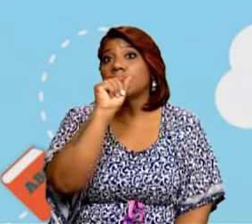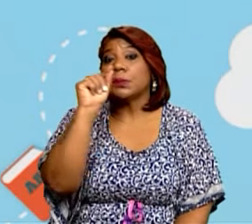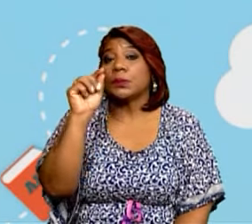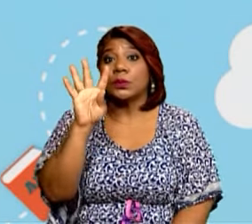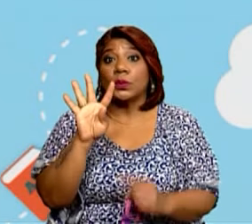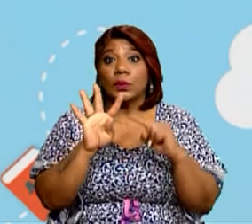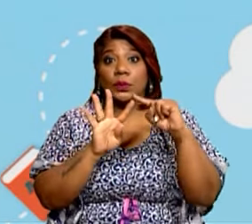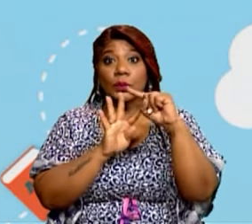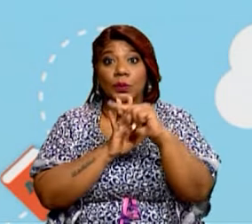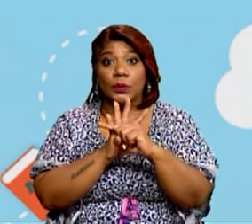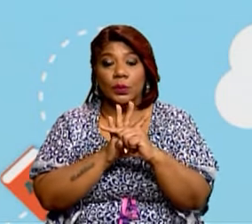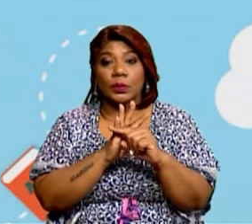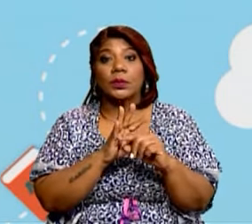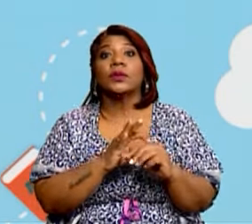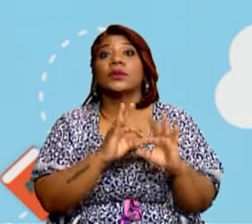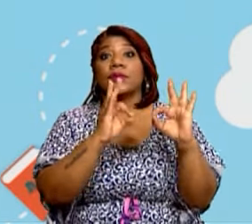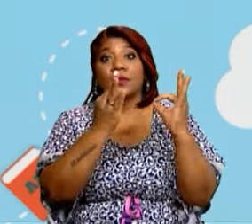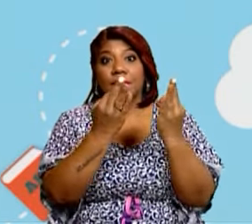¿Correcto?